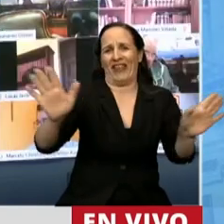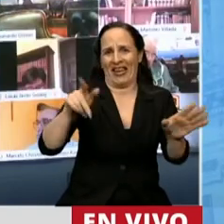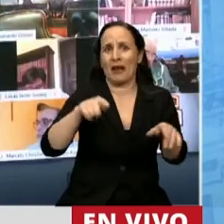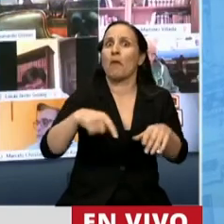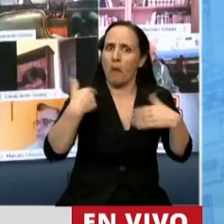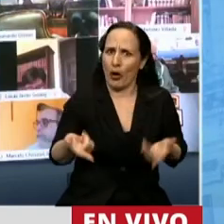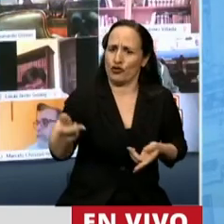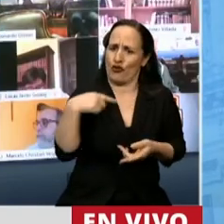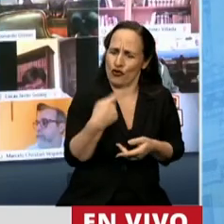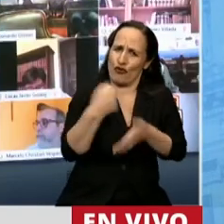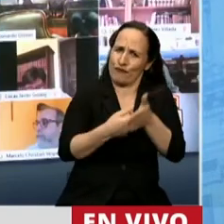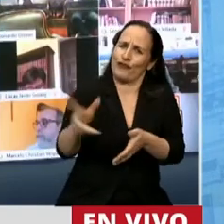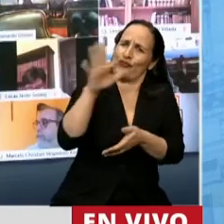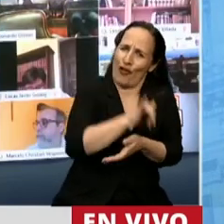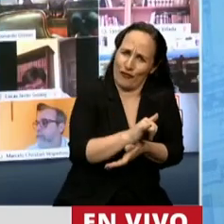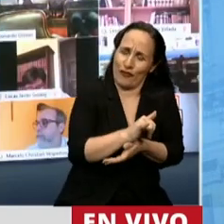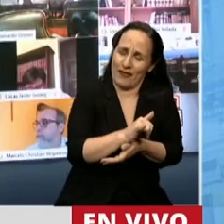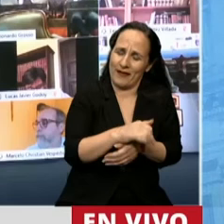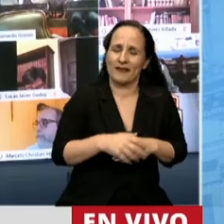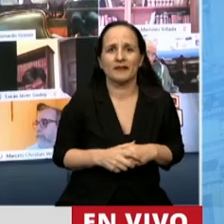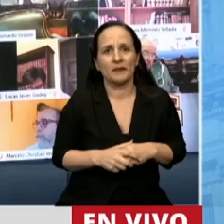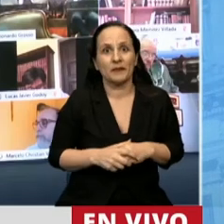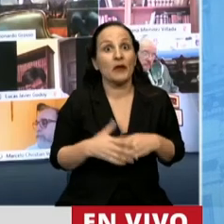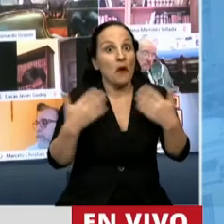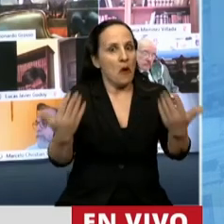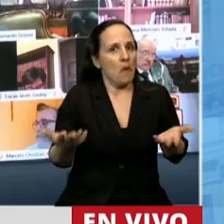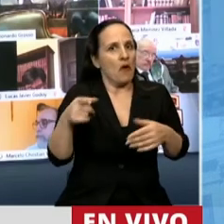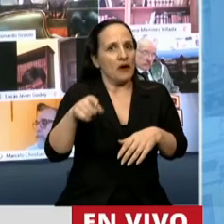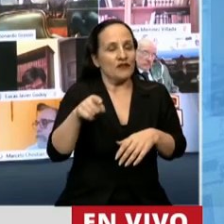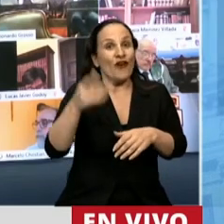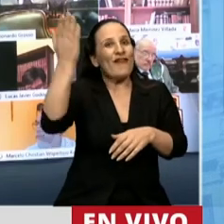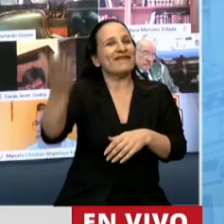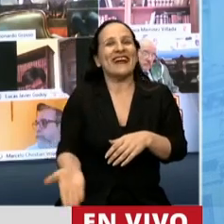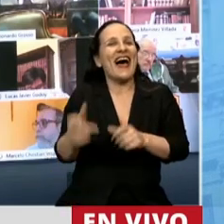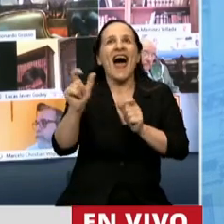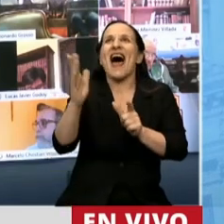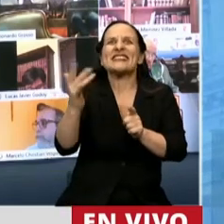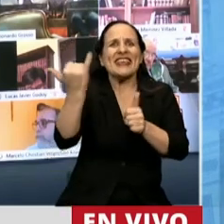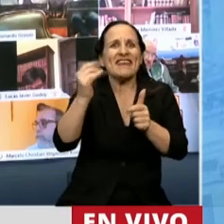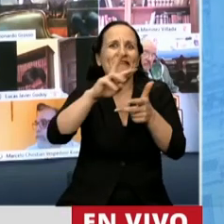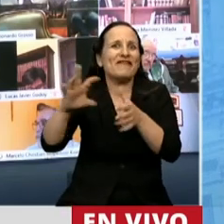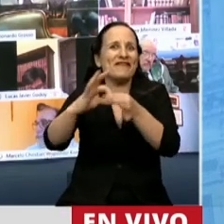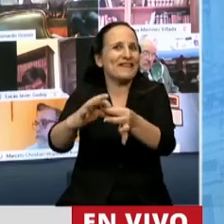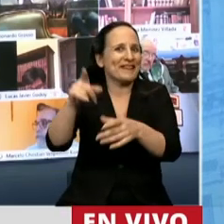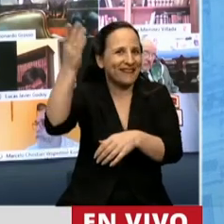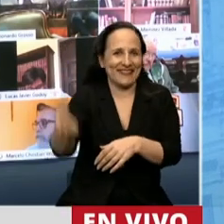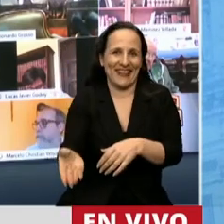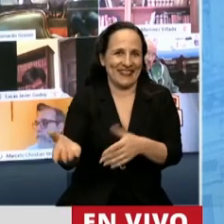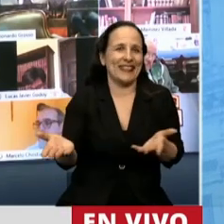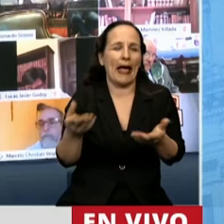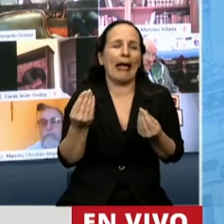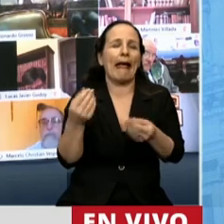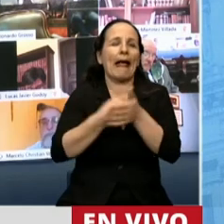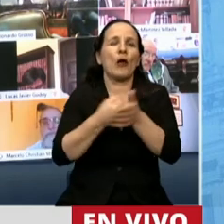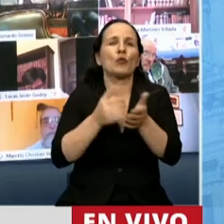militamos todos los días. Bueno, en ese sentido también ubicar esta dimensión de Diana para poder articularla con lo que significa